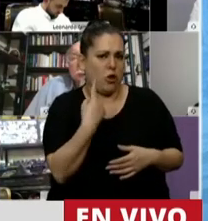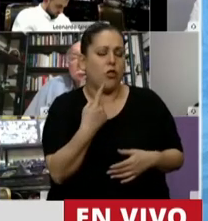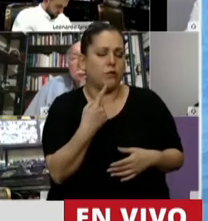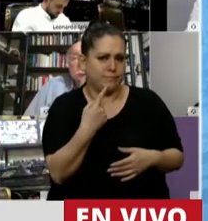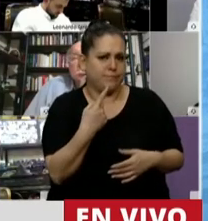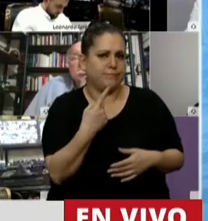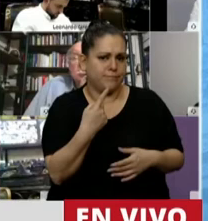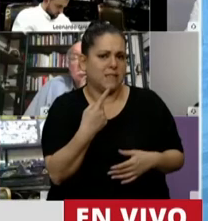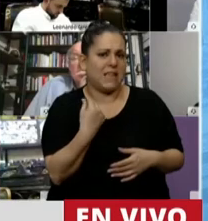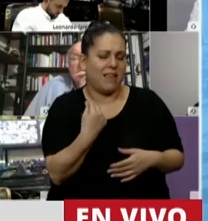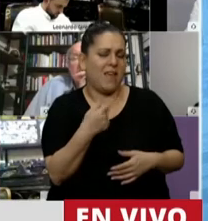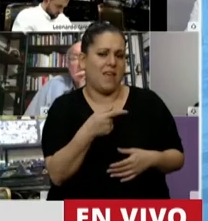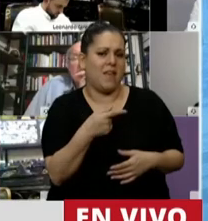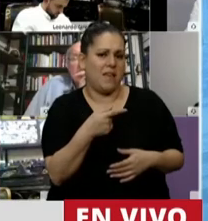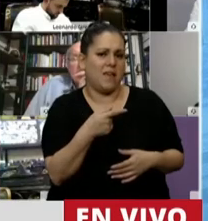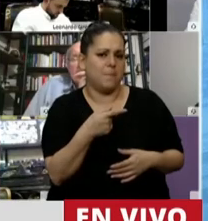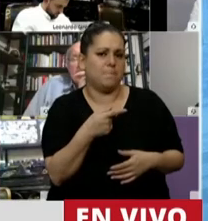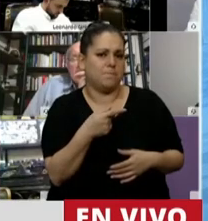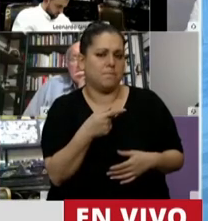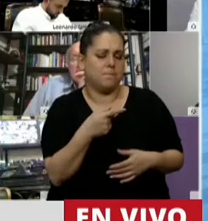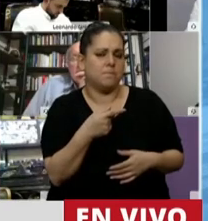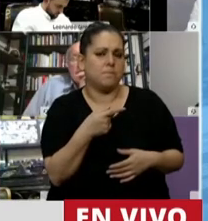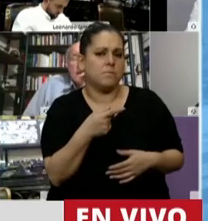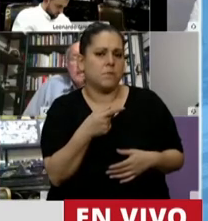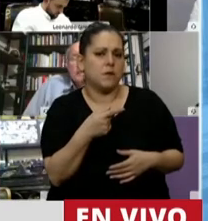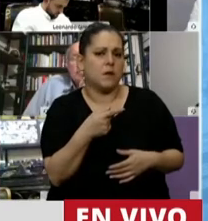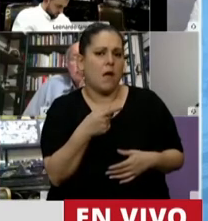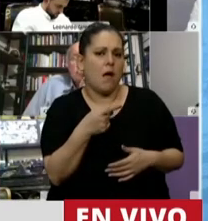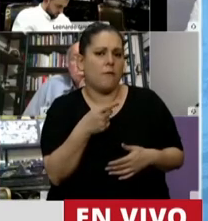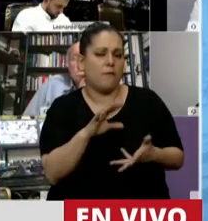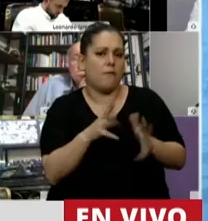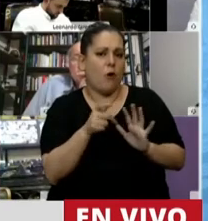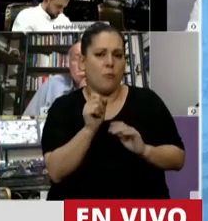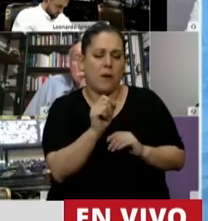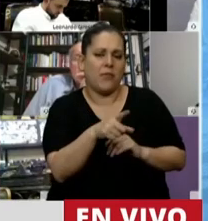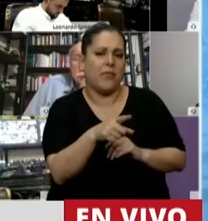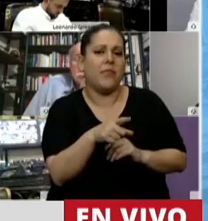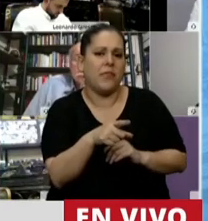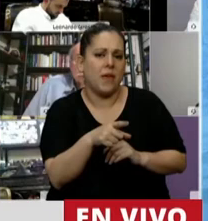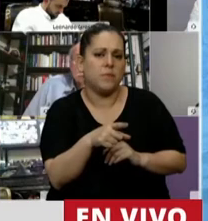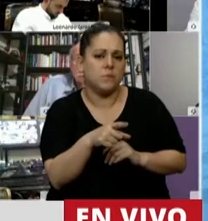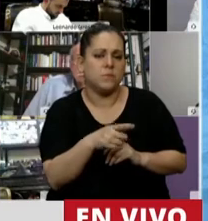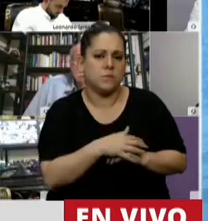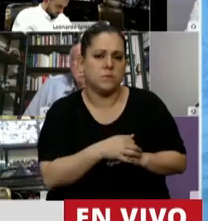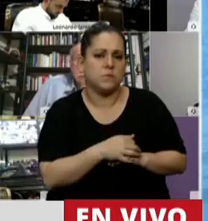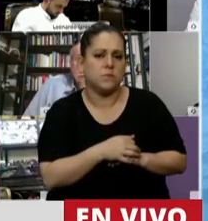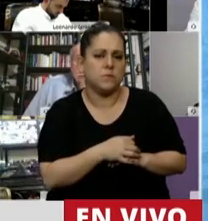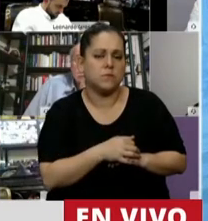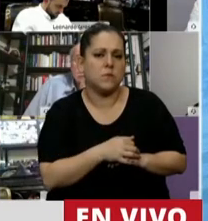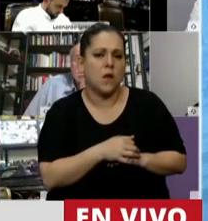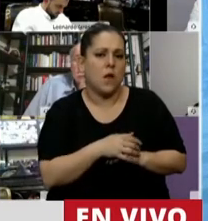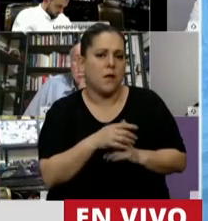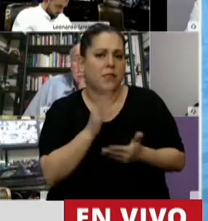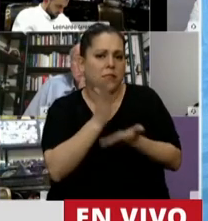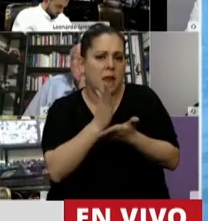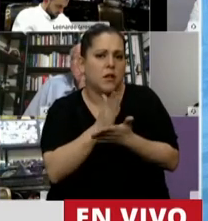presencia de una nueva arremetida, como ya lo hemos visto hoy, contra el